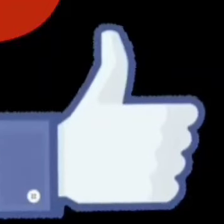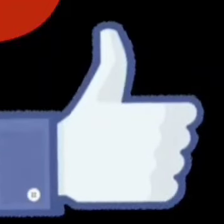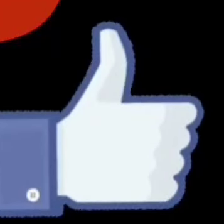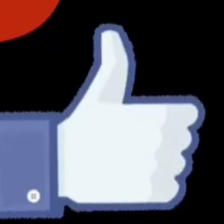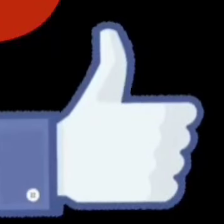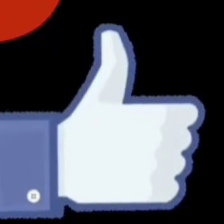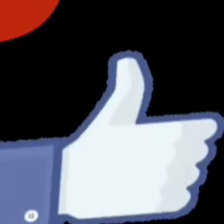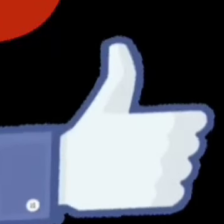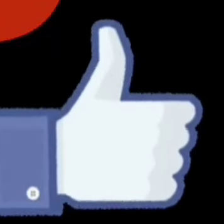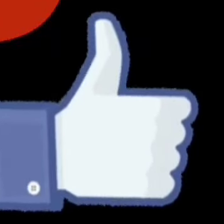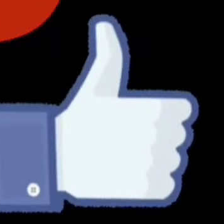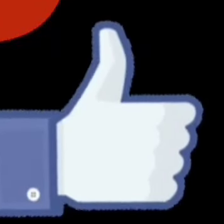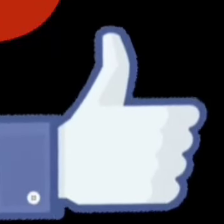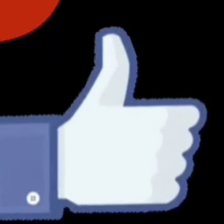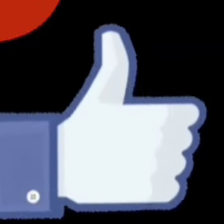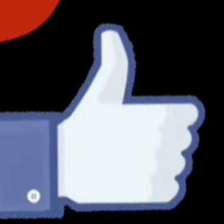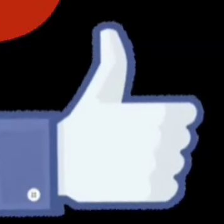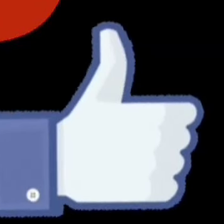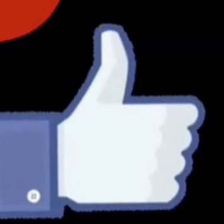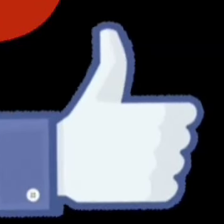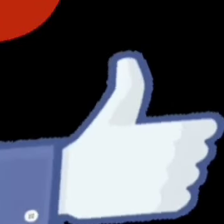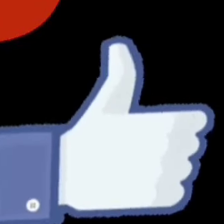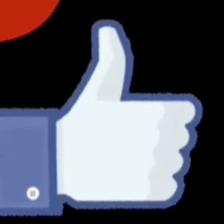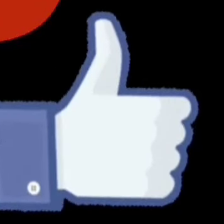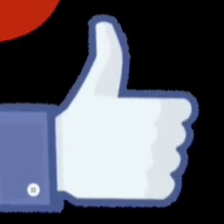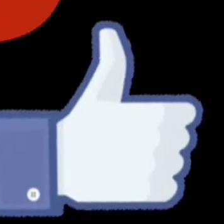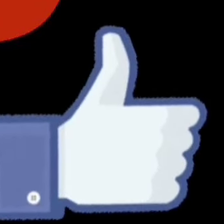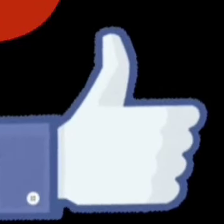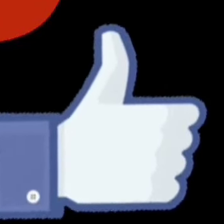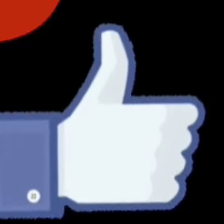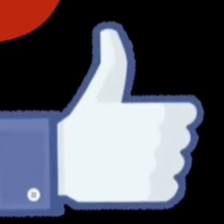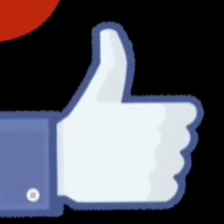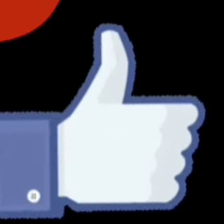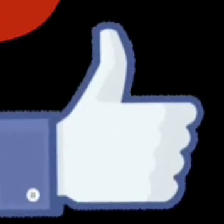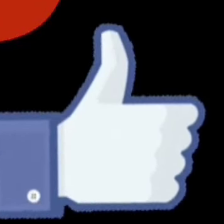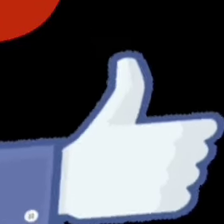Suscríbete, comparte el video, comenta y deja tu poderoso like. Muchas gracias.